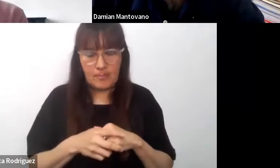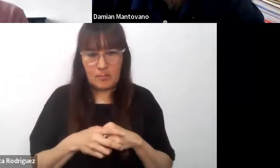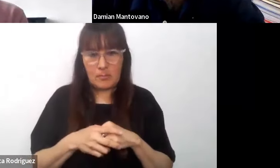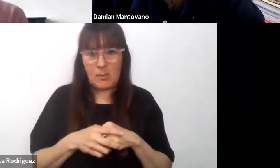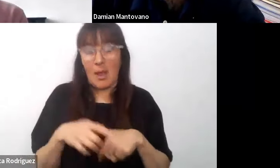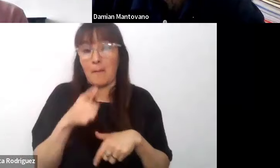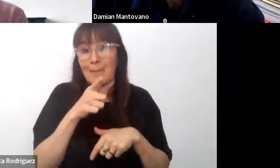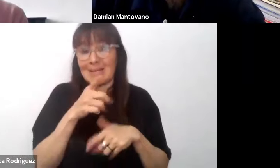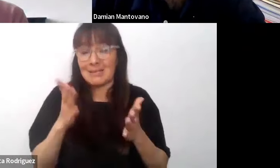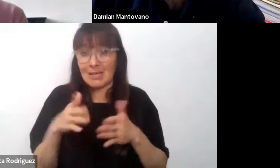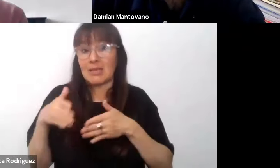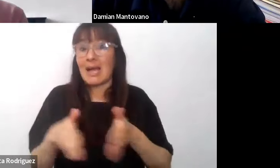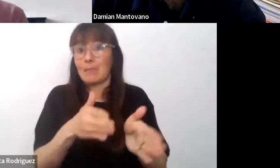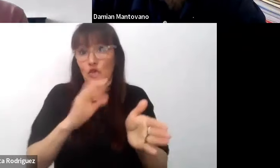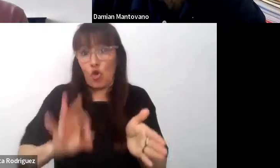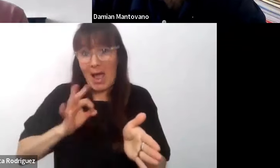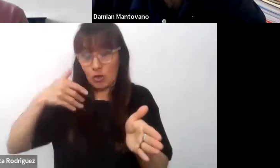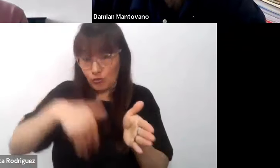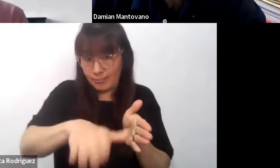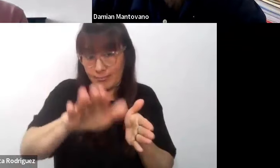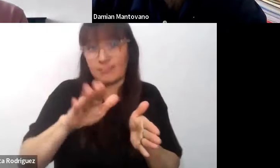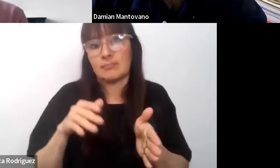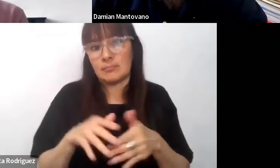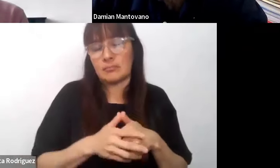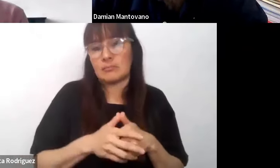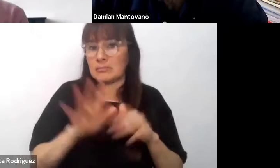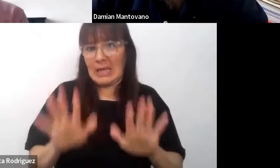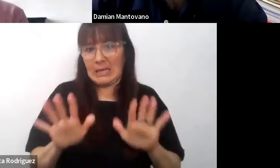andar en los próximos años tendría que ir por estos años